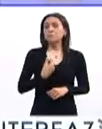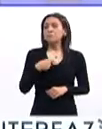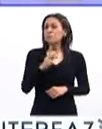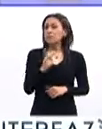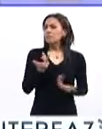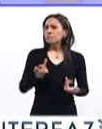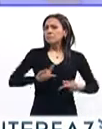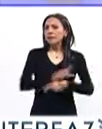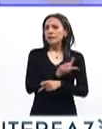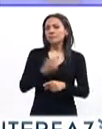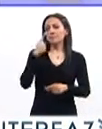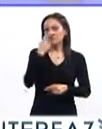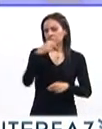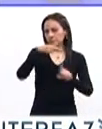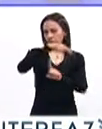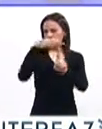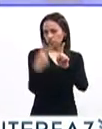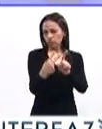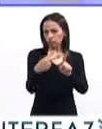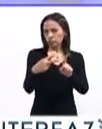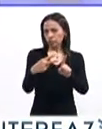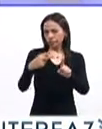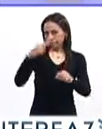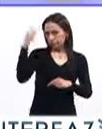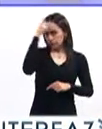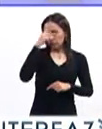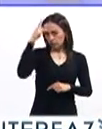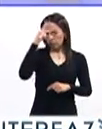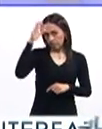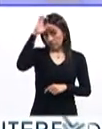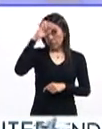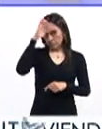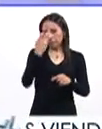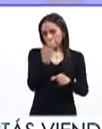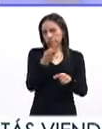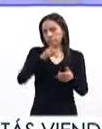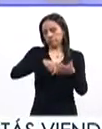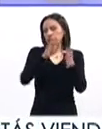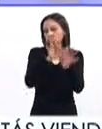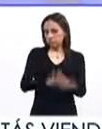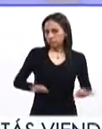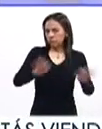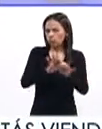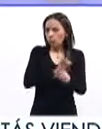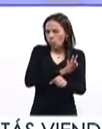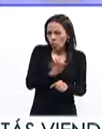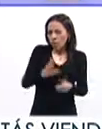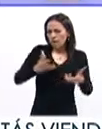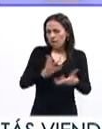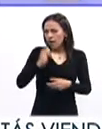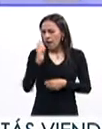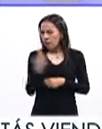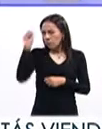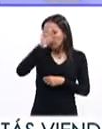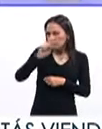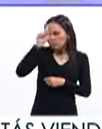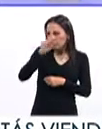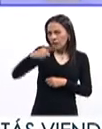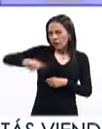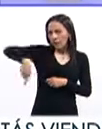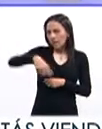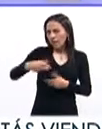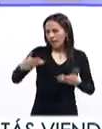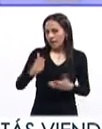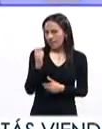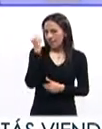circunstancia desde la psicología, desde esta importante ciencia, la cual pueda recomendar algún tipo de acción? Porque también creo que